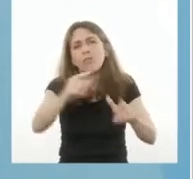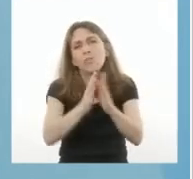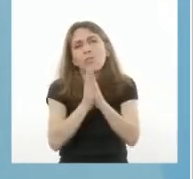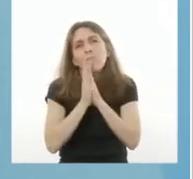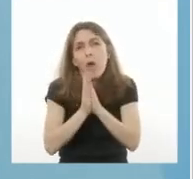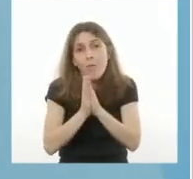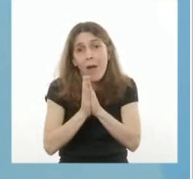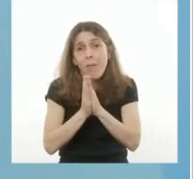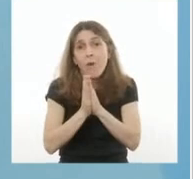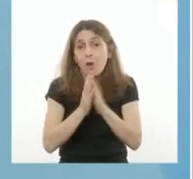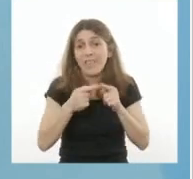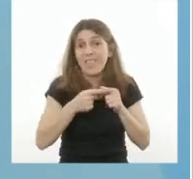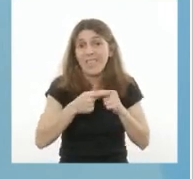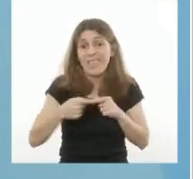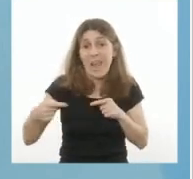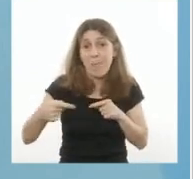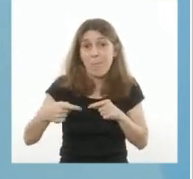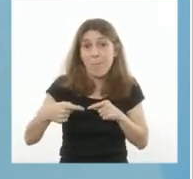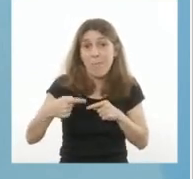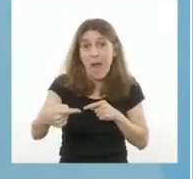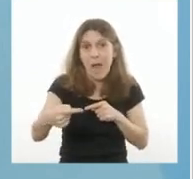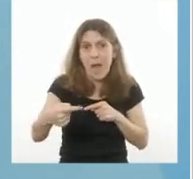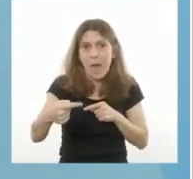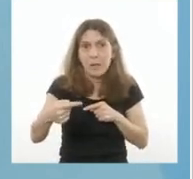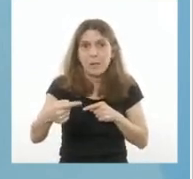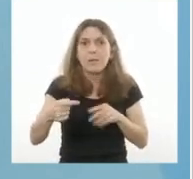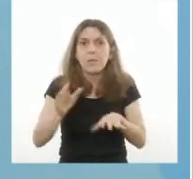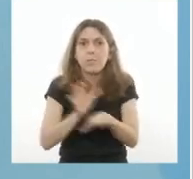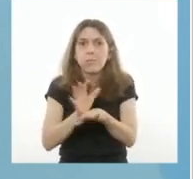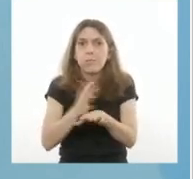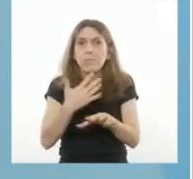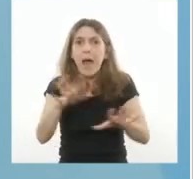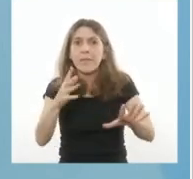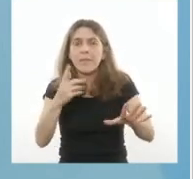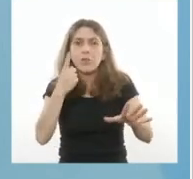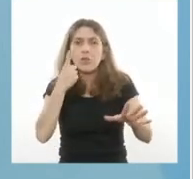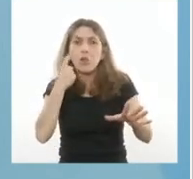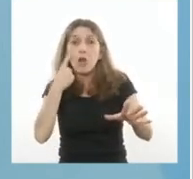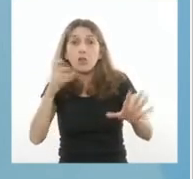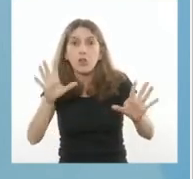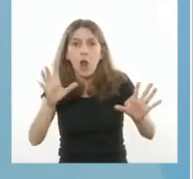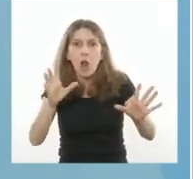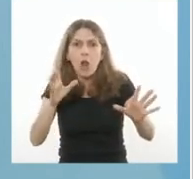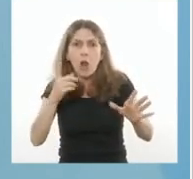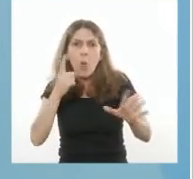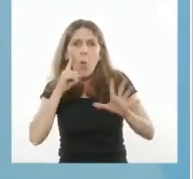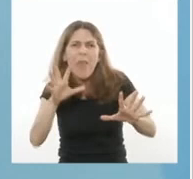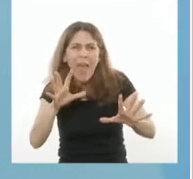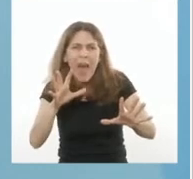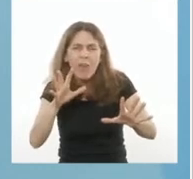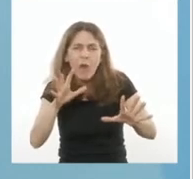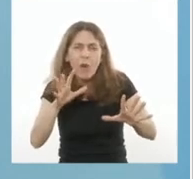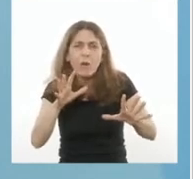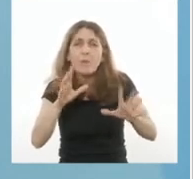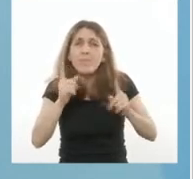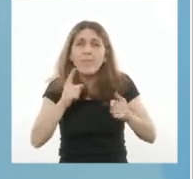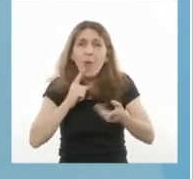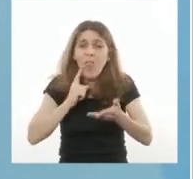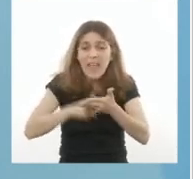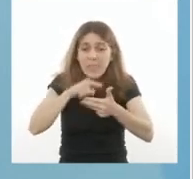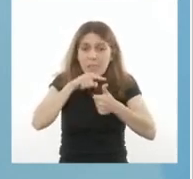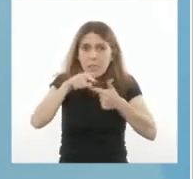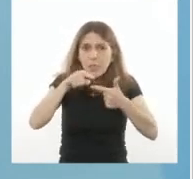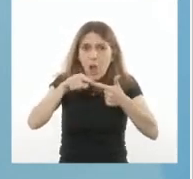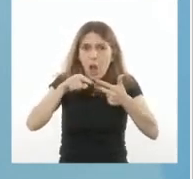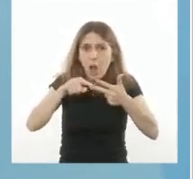en esta semana redoblemos los controles con estos criterios con estas medidas que